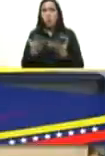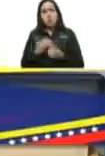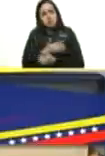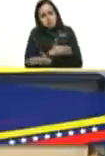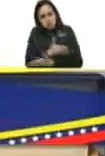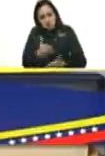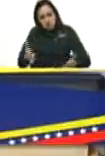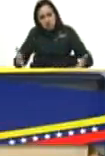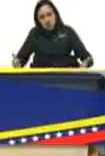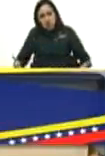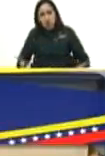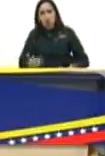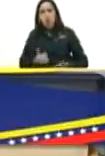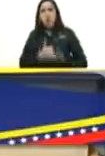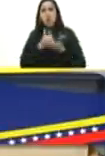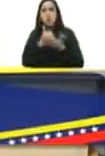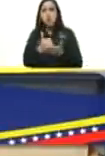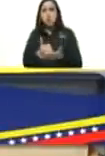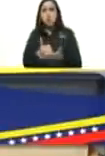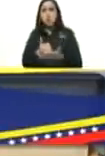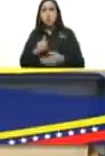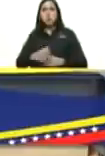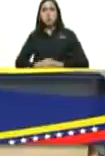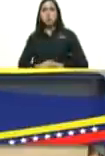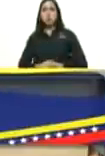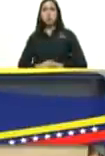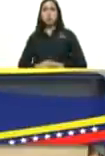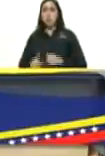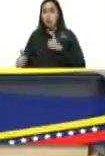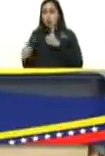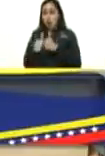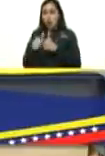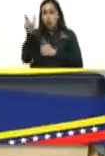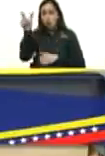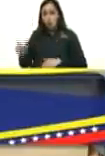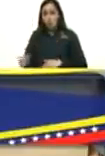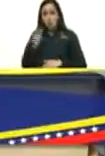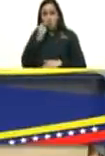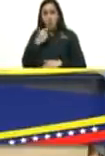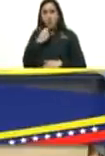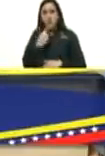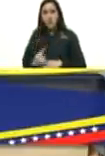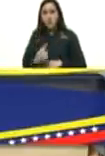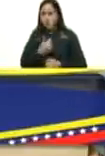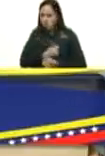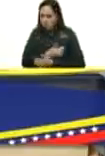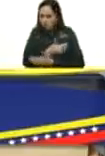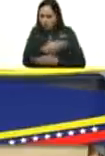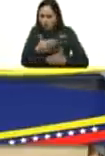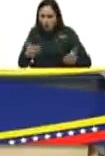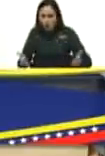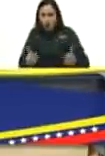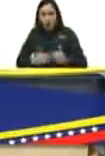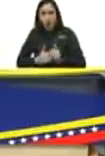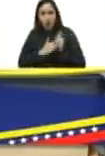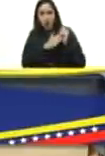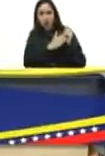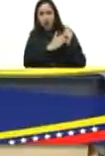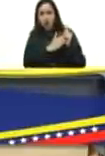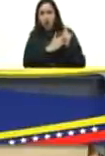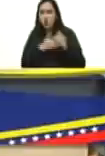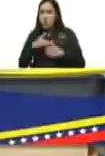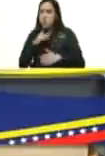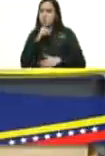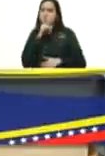a veces como dice el apóstol José Martí esa solidaridad en silencio ha tenido que ser